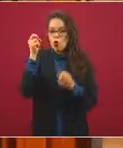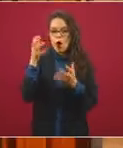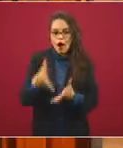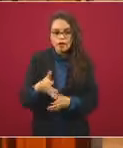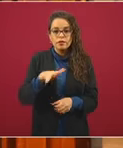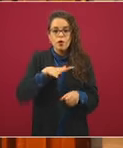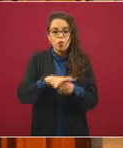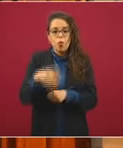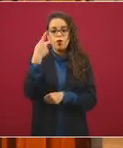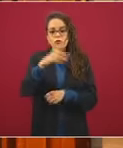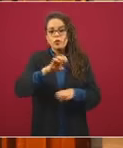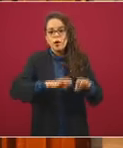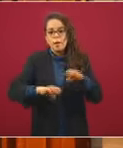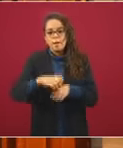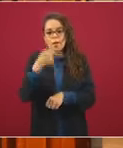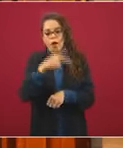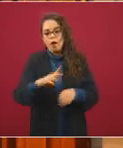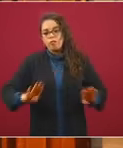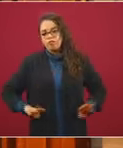de la empresa,